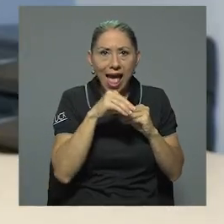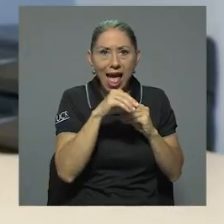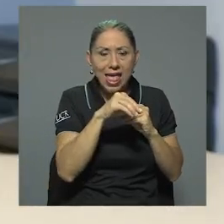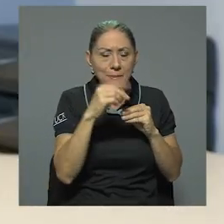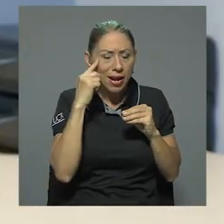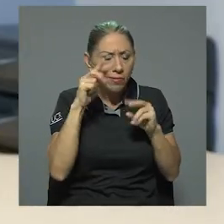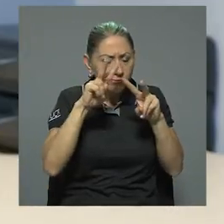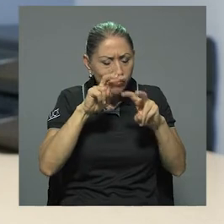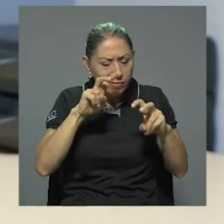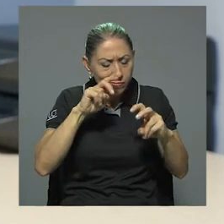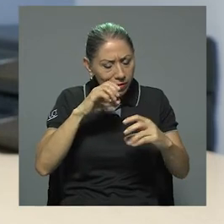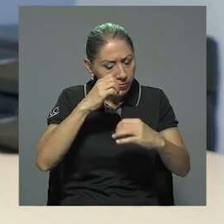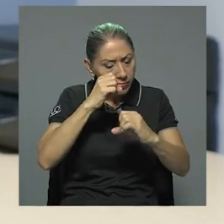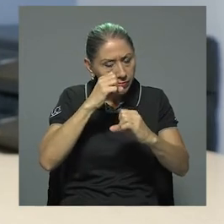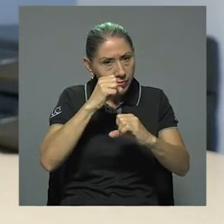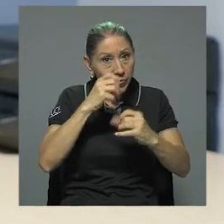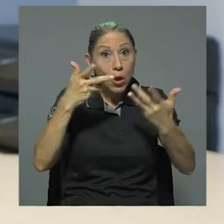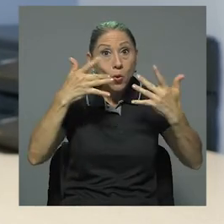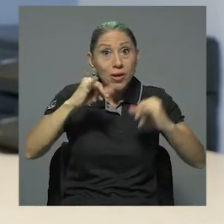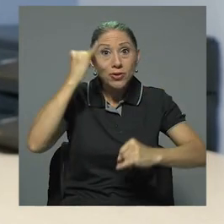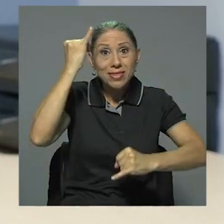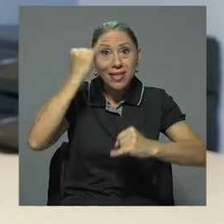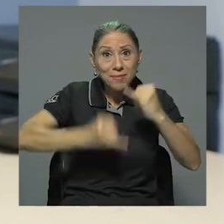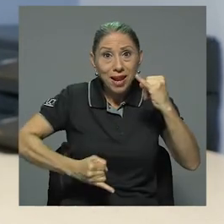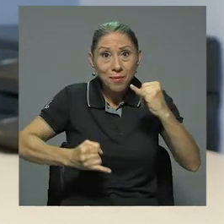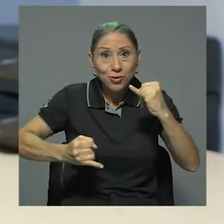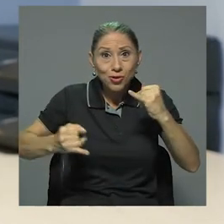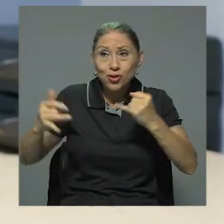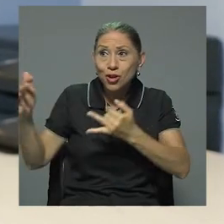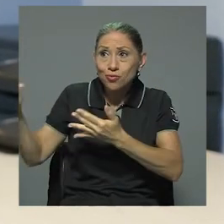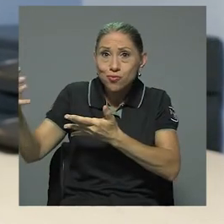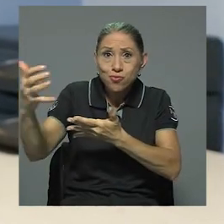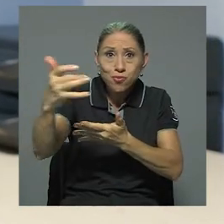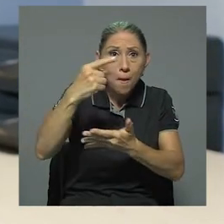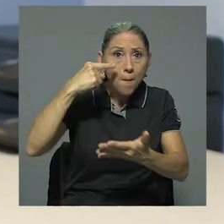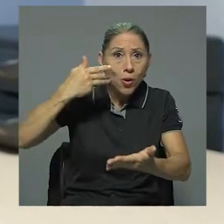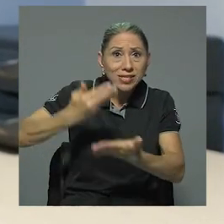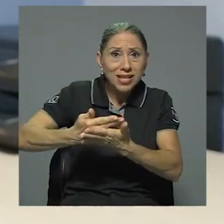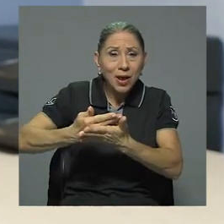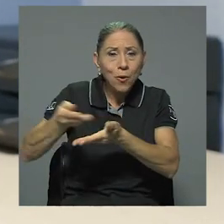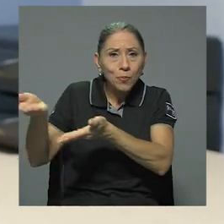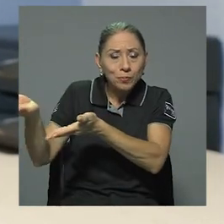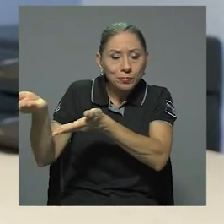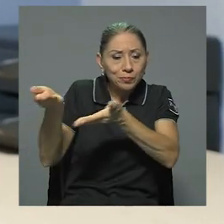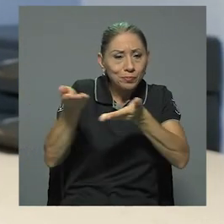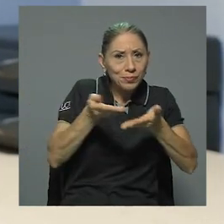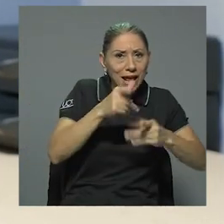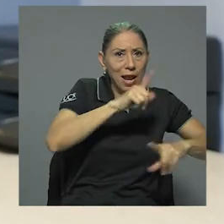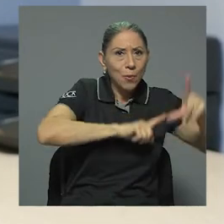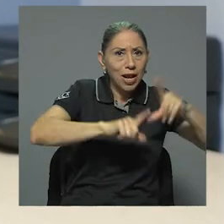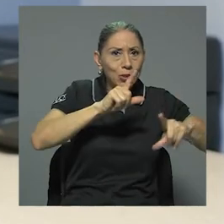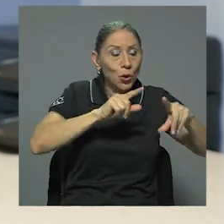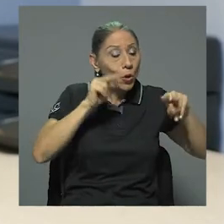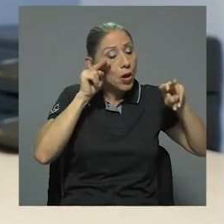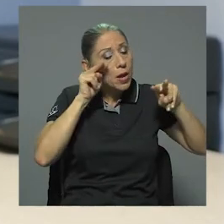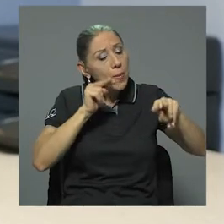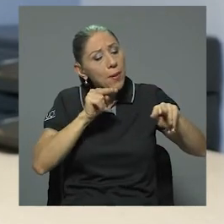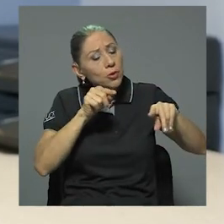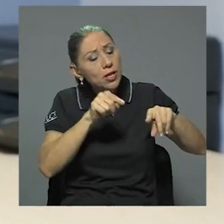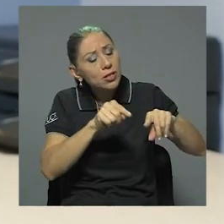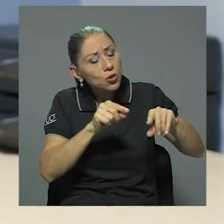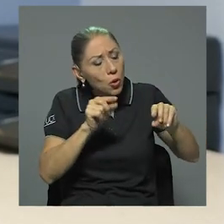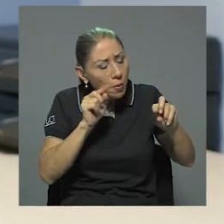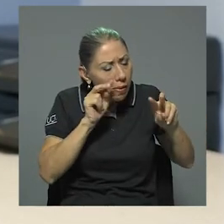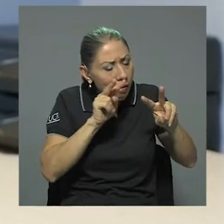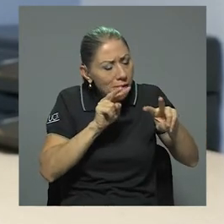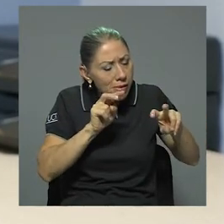terminamos el muestreo regresamos al laboratorio y vemos al microscopio este portaobjetos y contamos